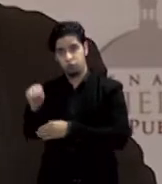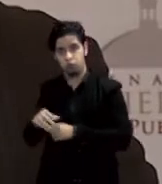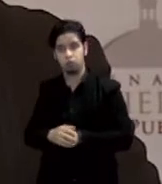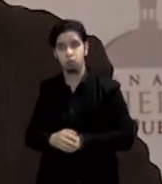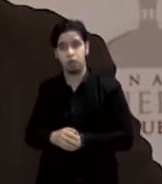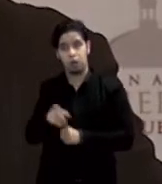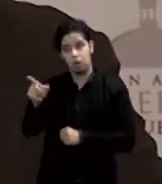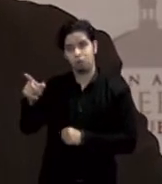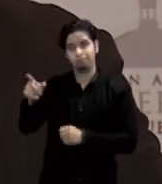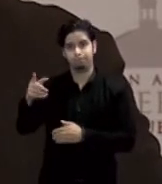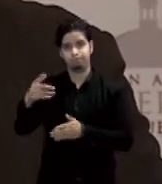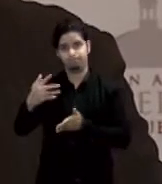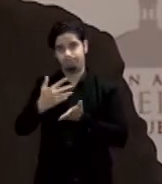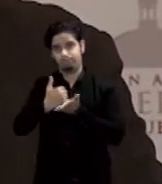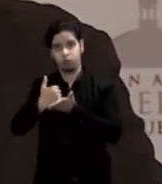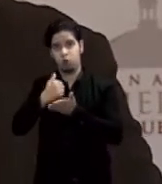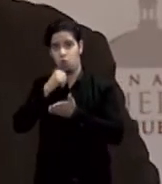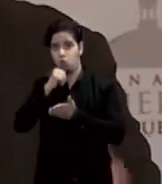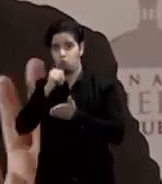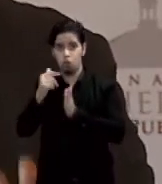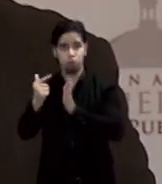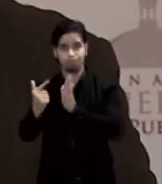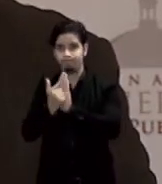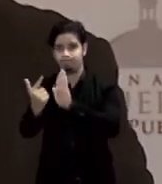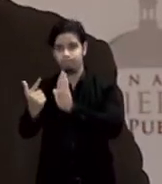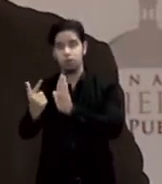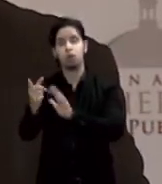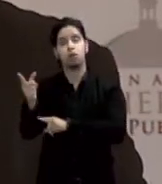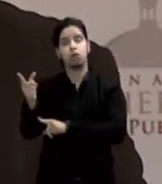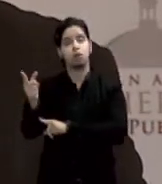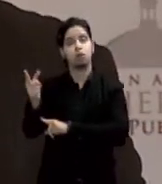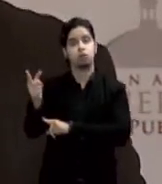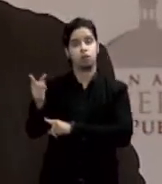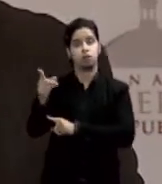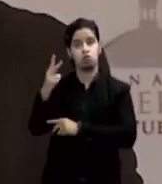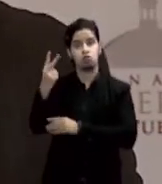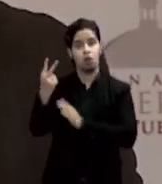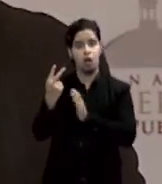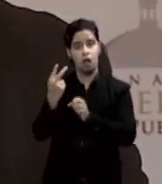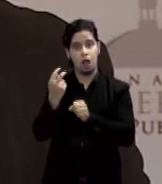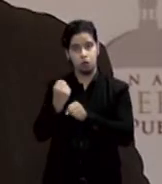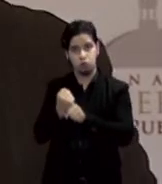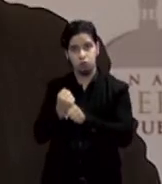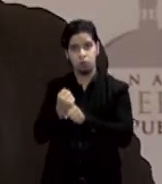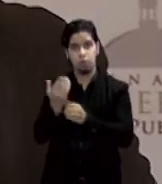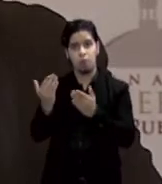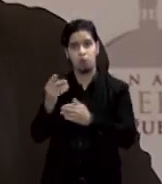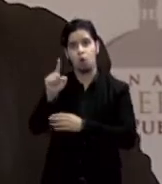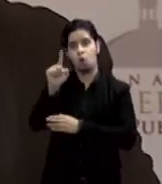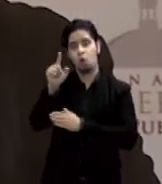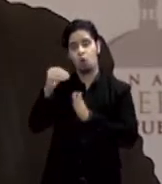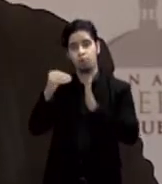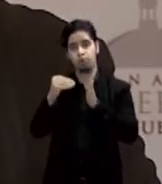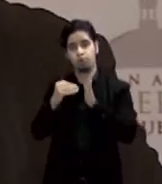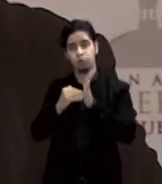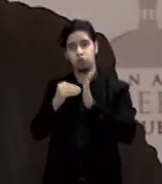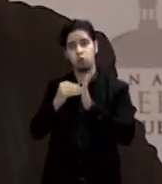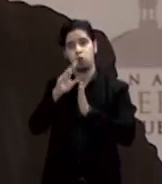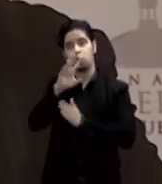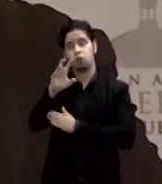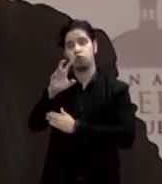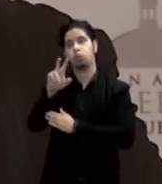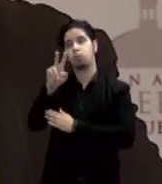nuestro entender ilegal en esos dos años de aproximadamente un millón 422